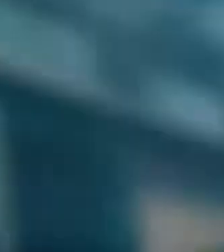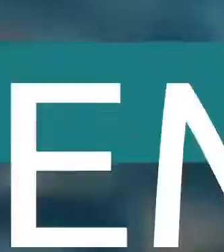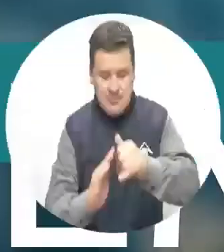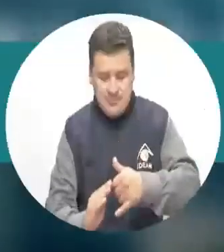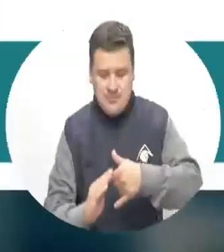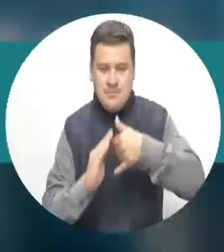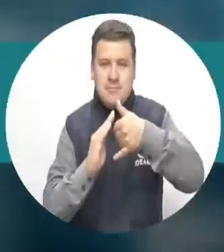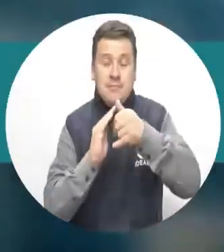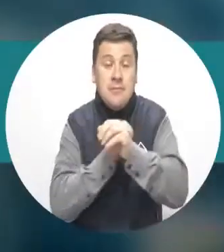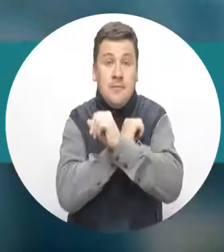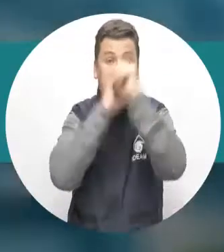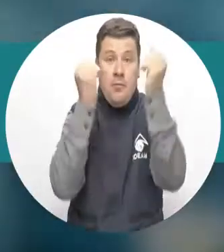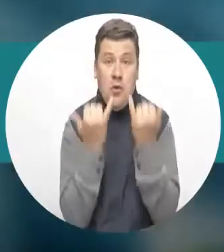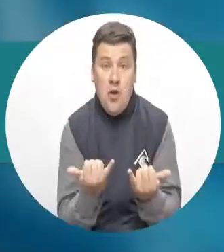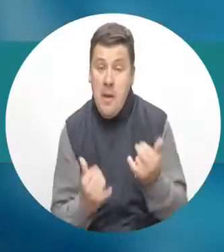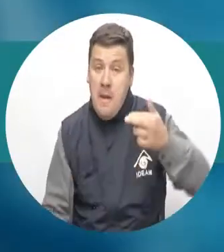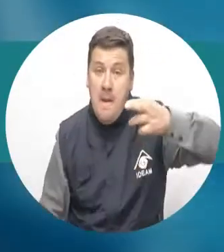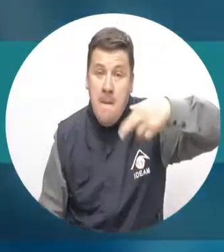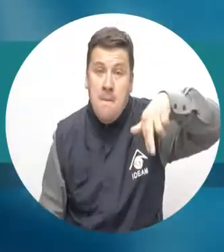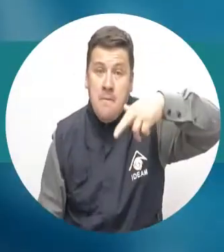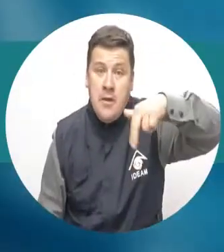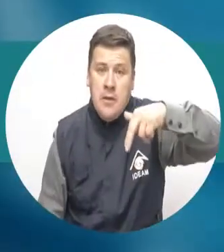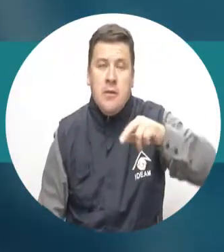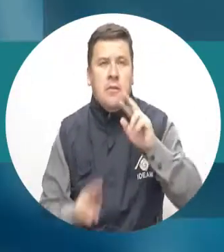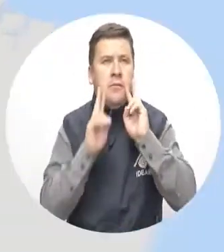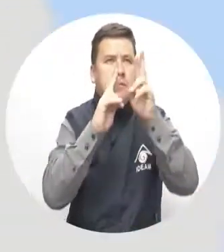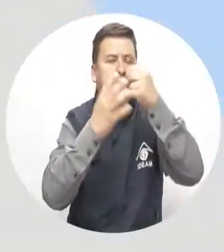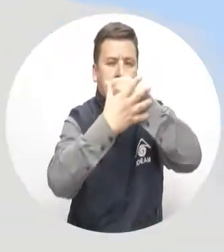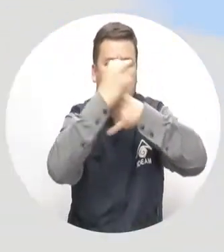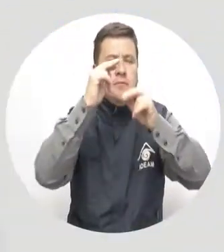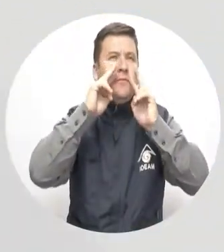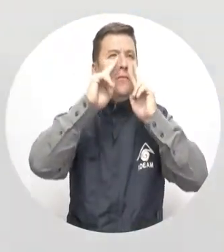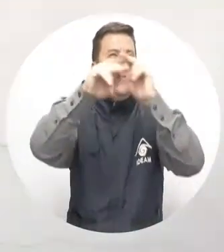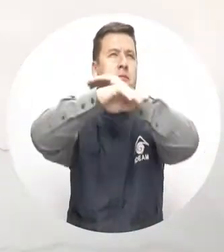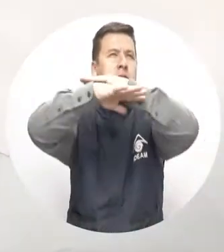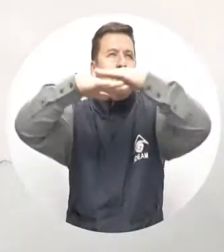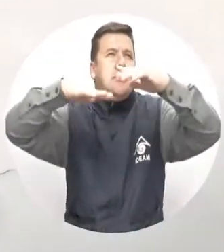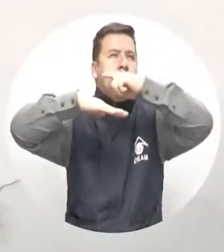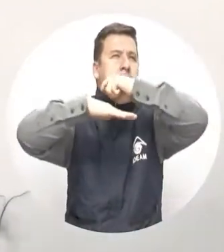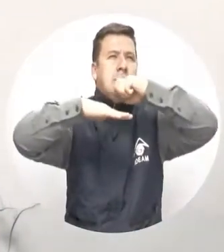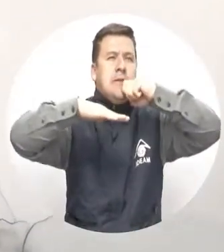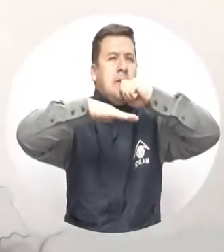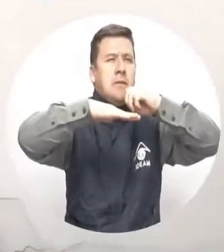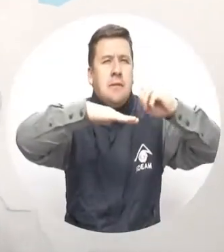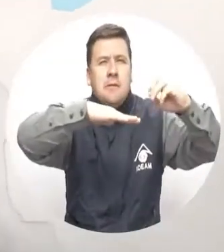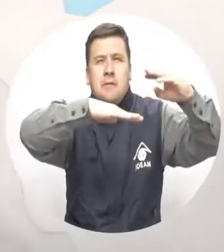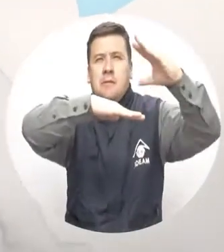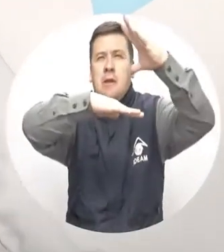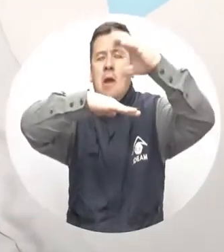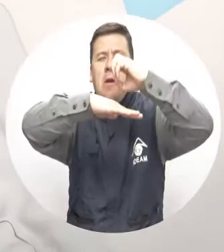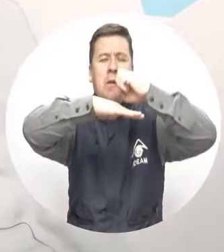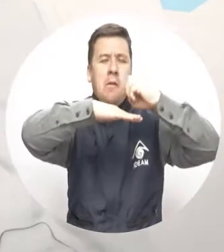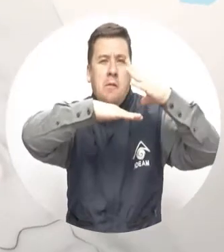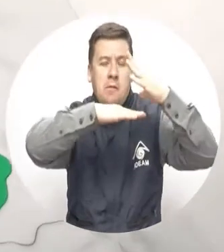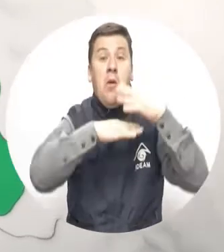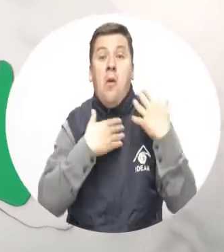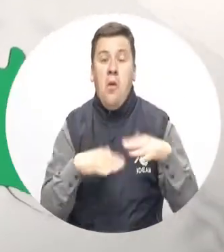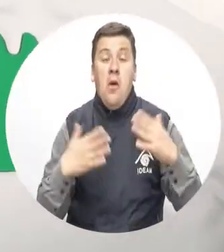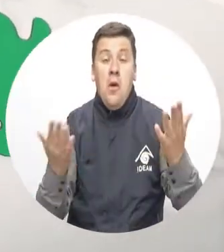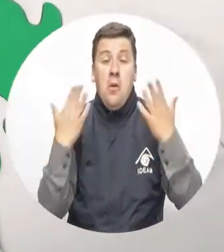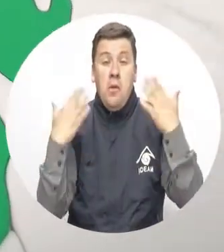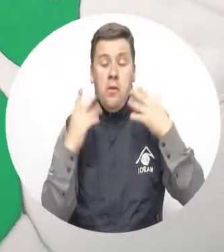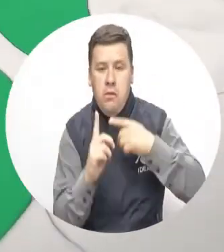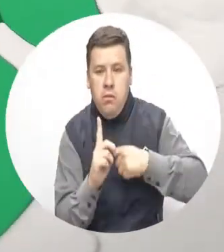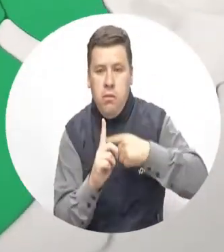de Pronóstico del tiempo para la mañana del miércoles. La región caribe amanece con tiempo seco, con cielo despejado y se